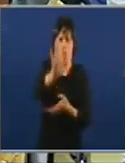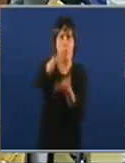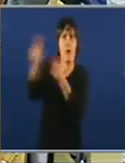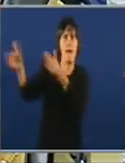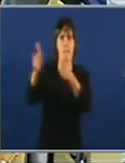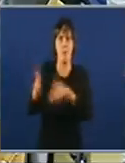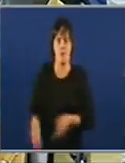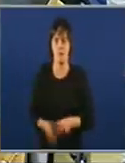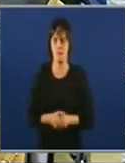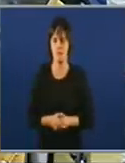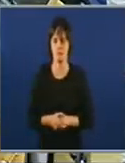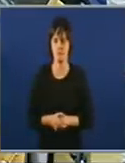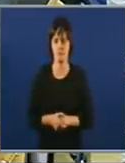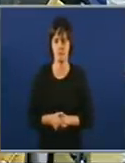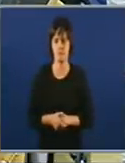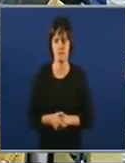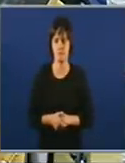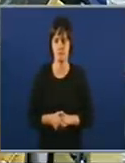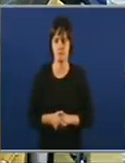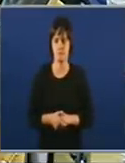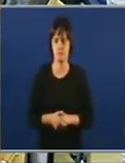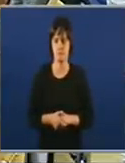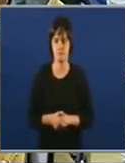peste en primera línea de fondo.